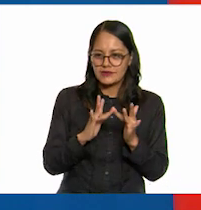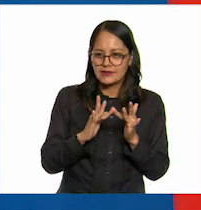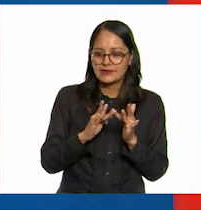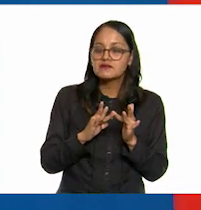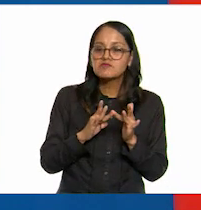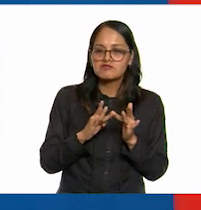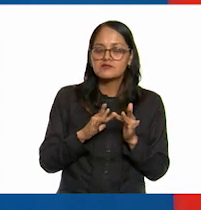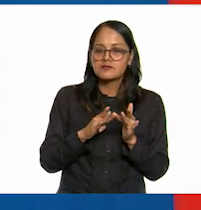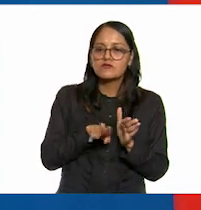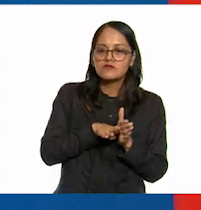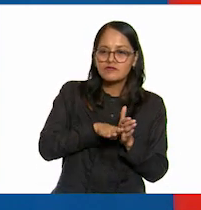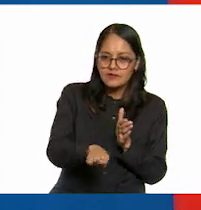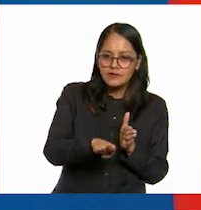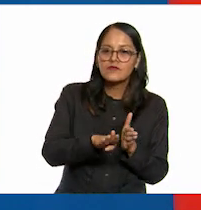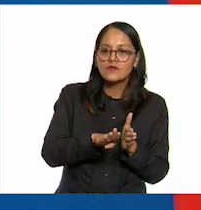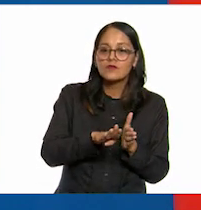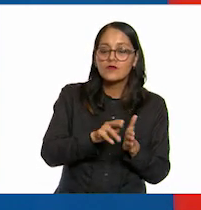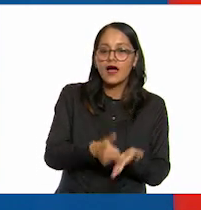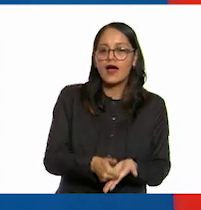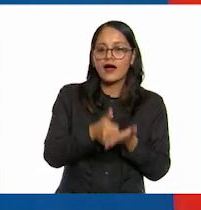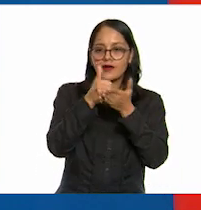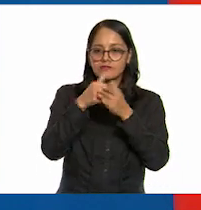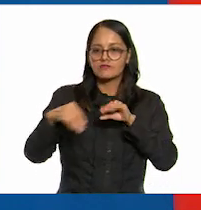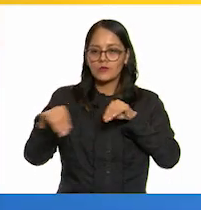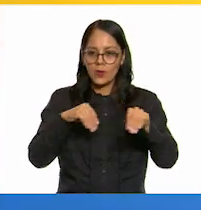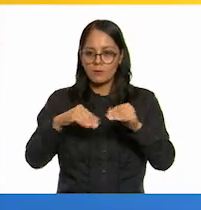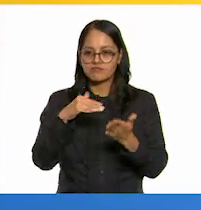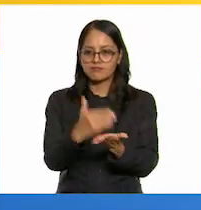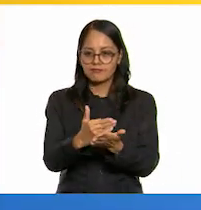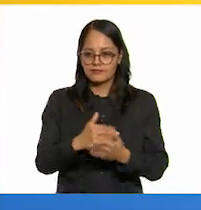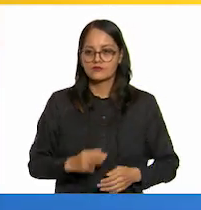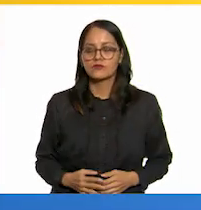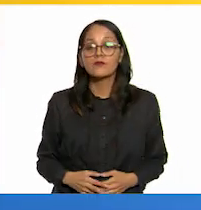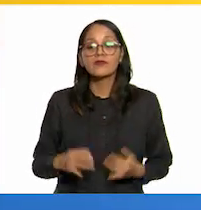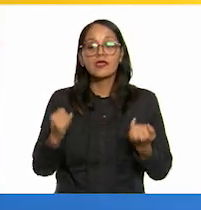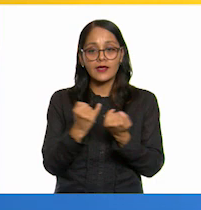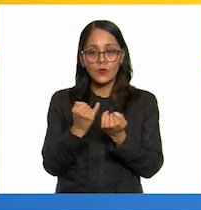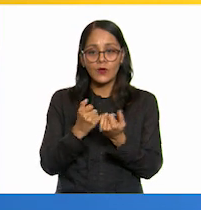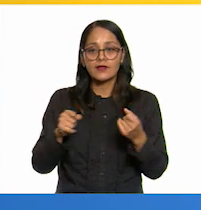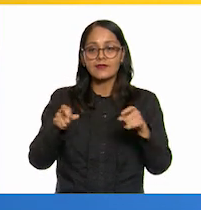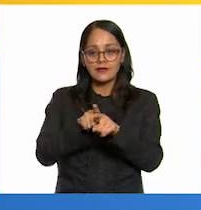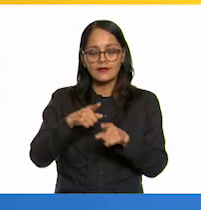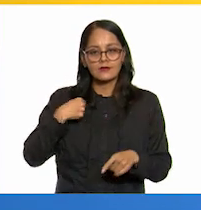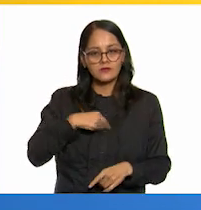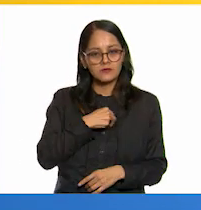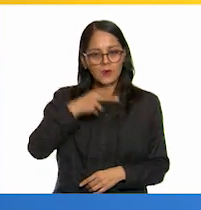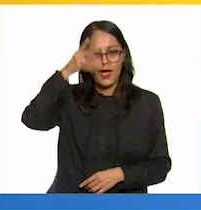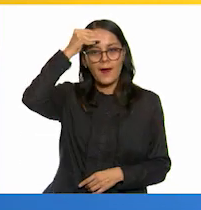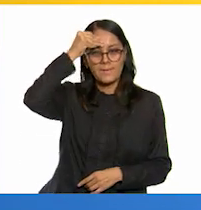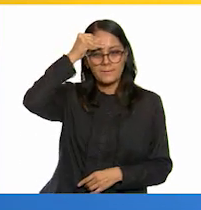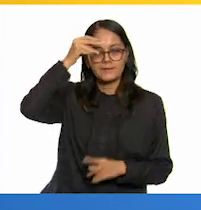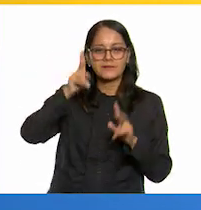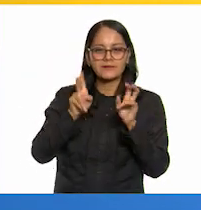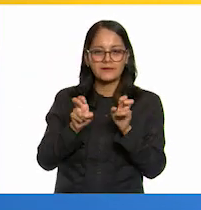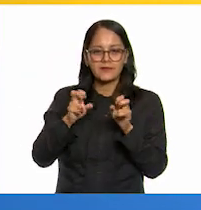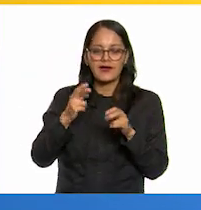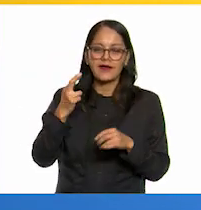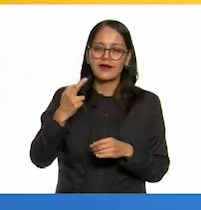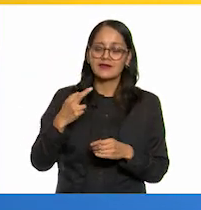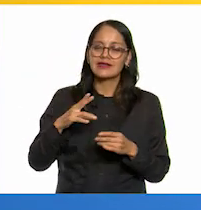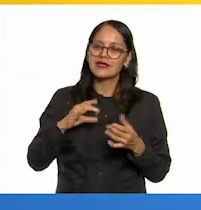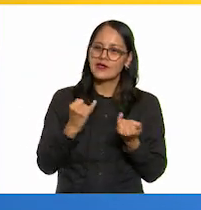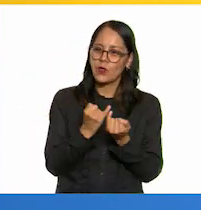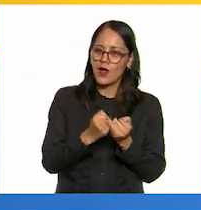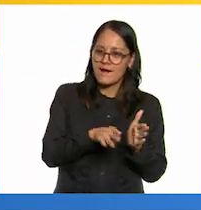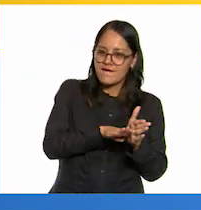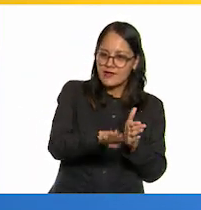y que se opone a su movimiento y también profundizamos los aprendizajes respecto de la relación de la